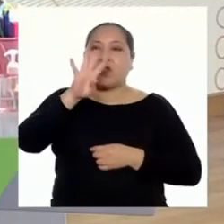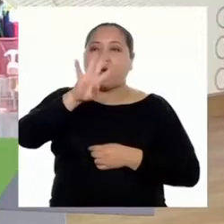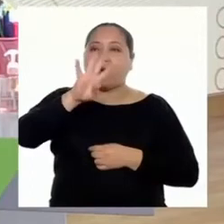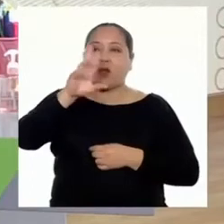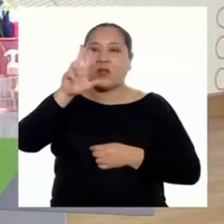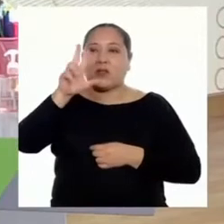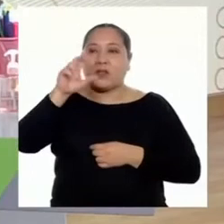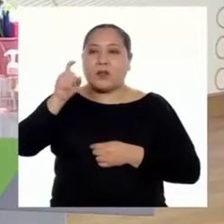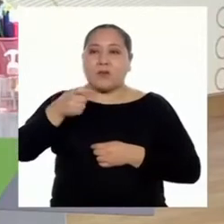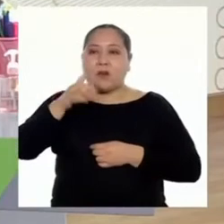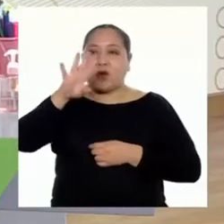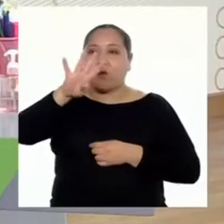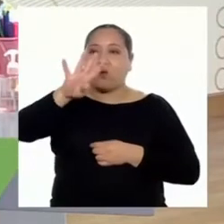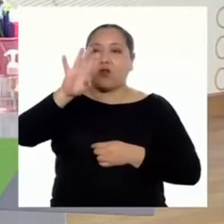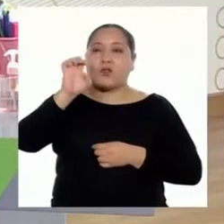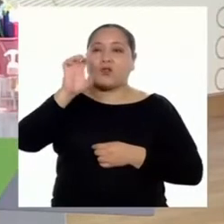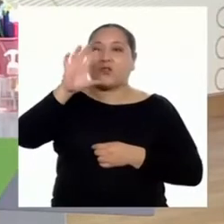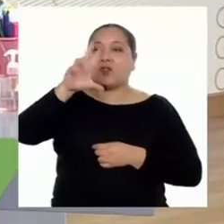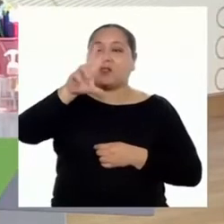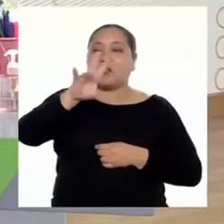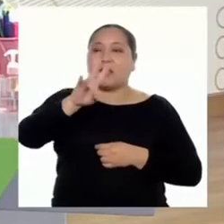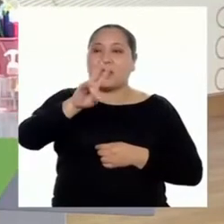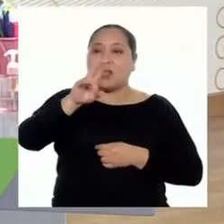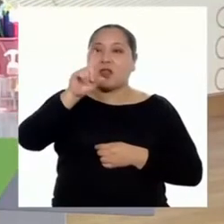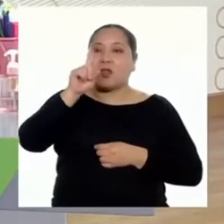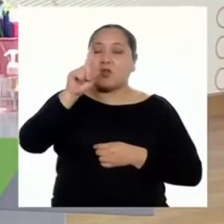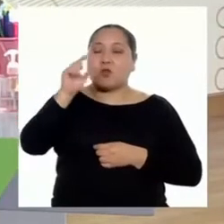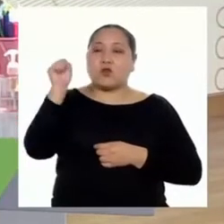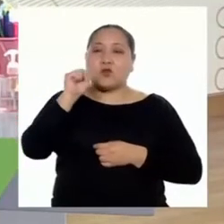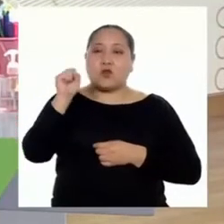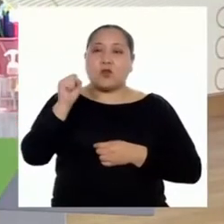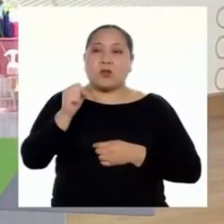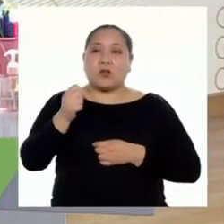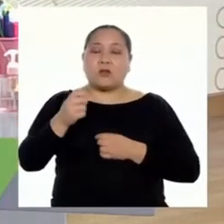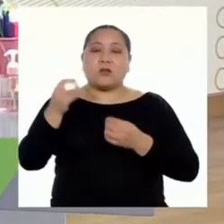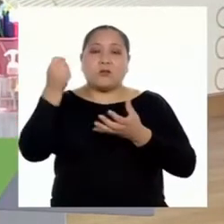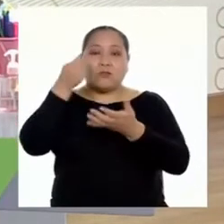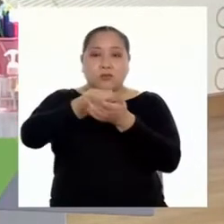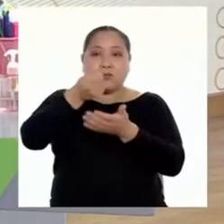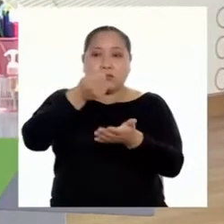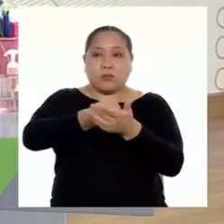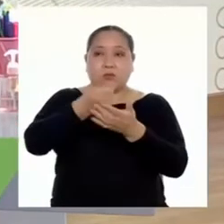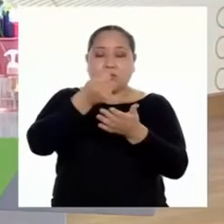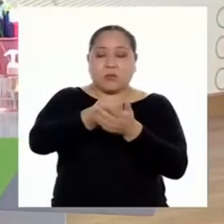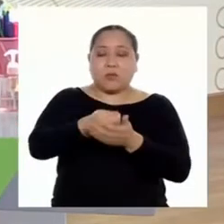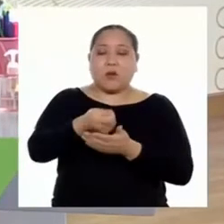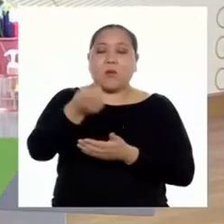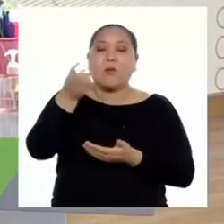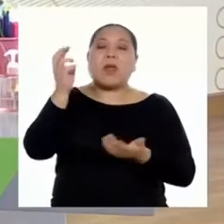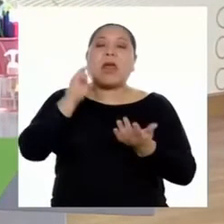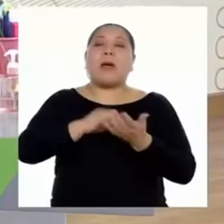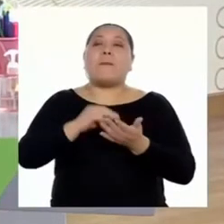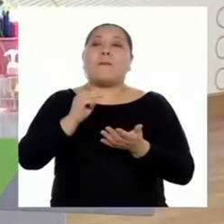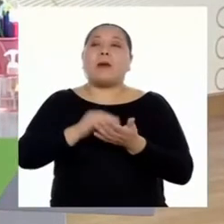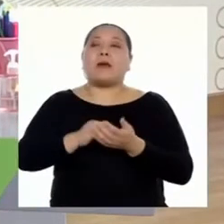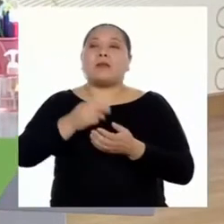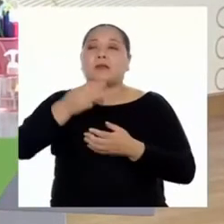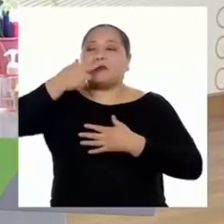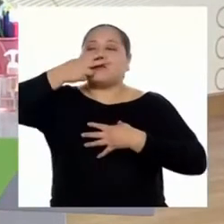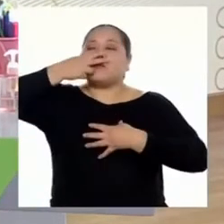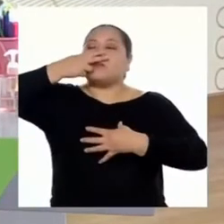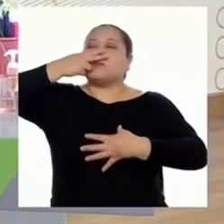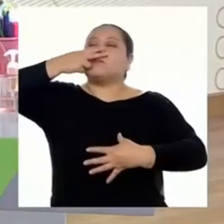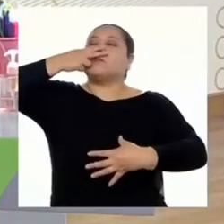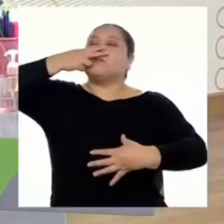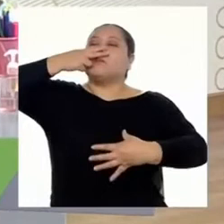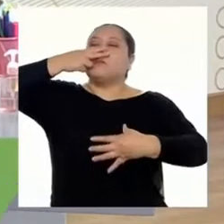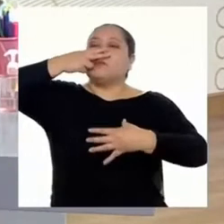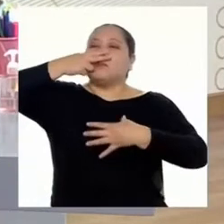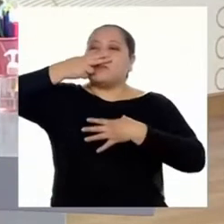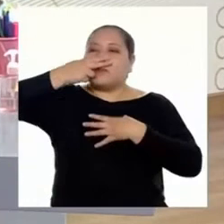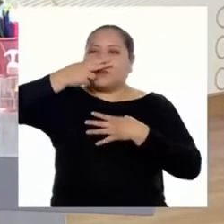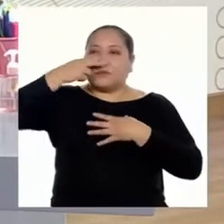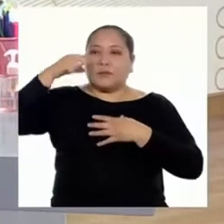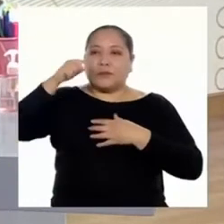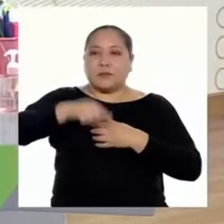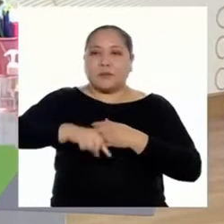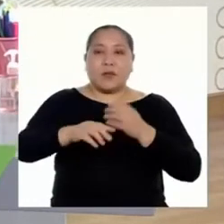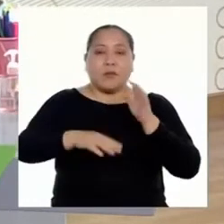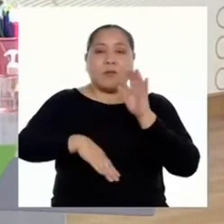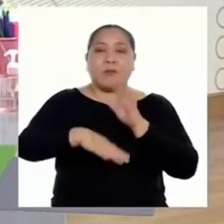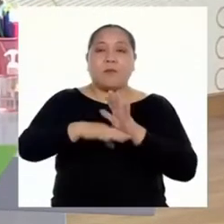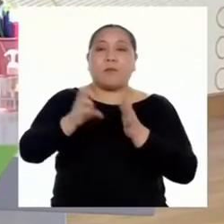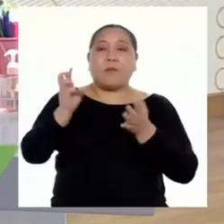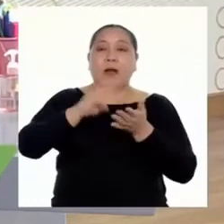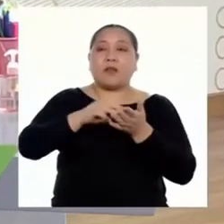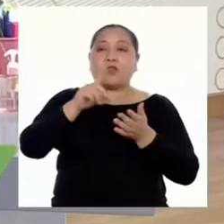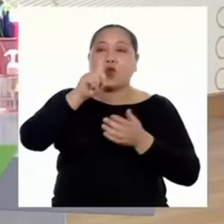.471 soles fueron invertidos para el incremento de la producción y abastecimiento de oxígeno. Además de